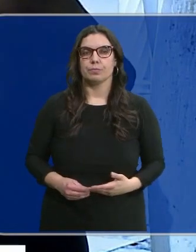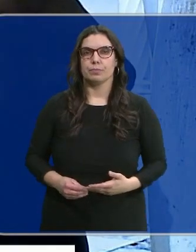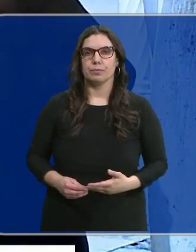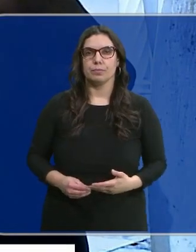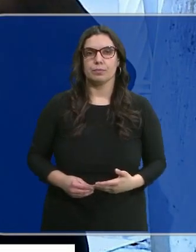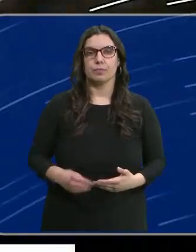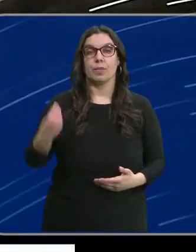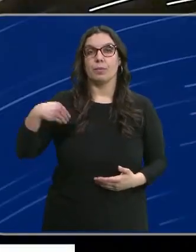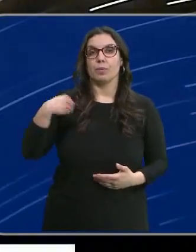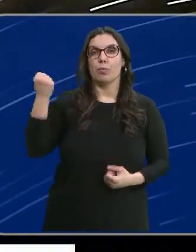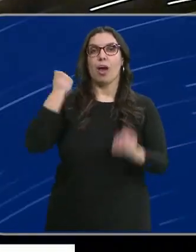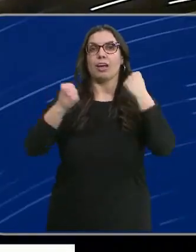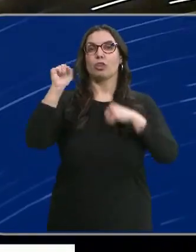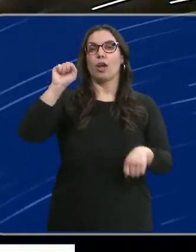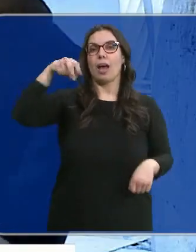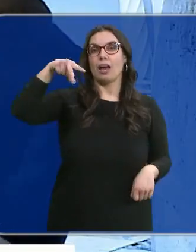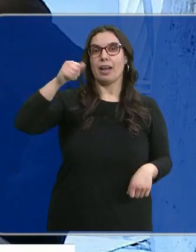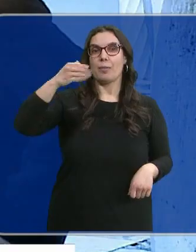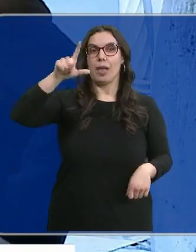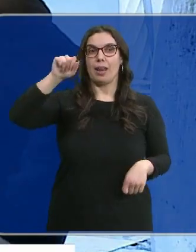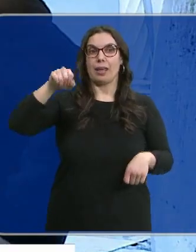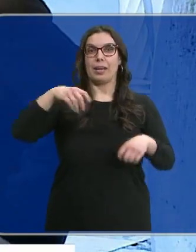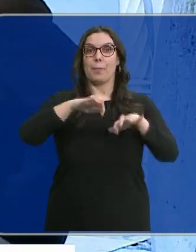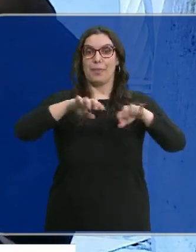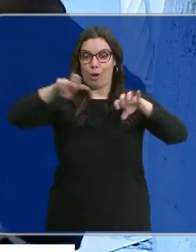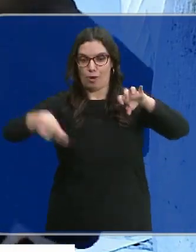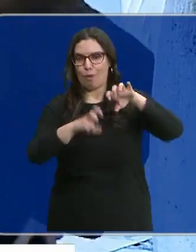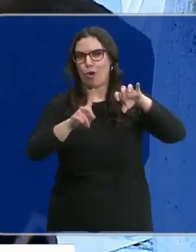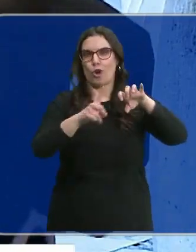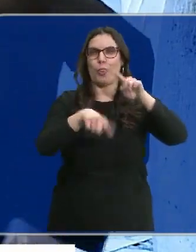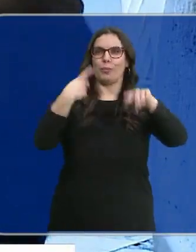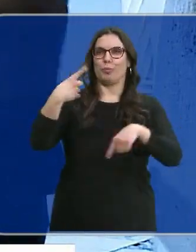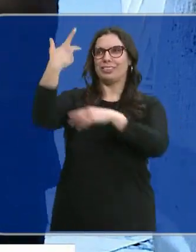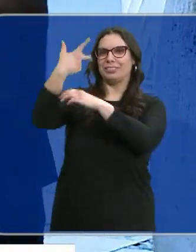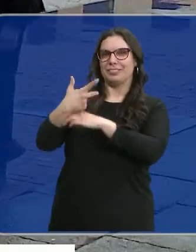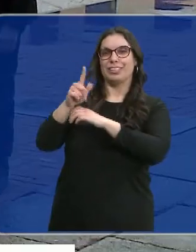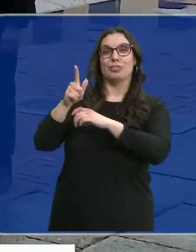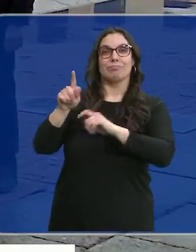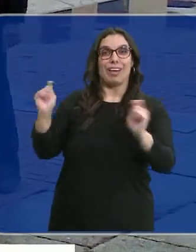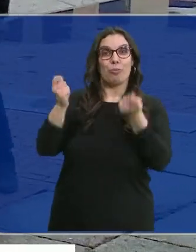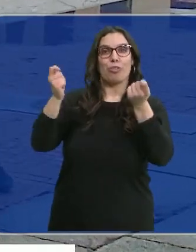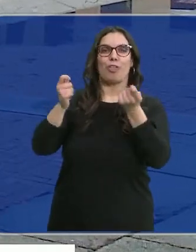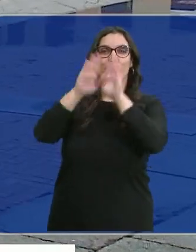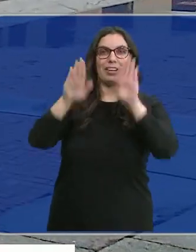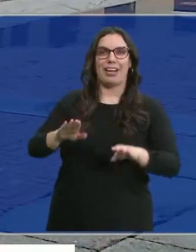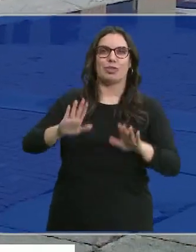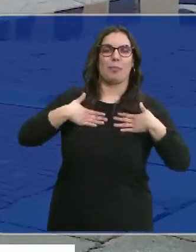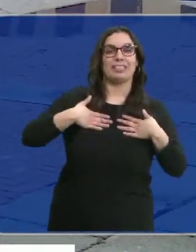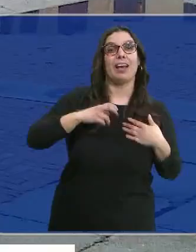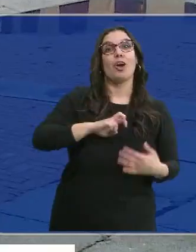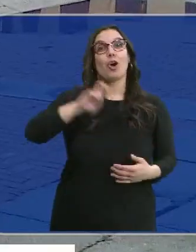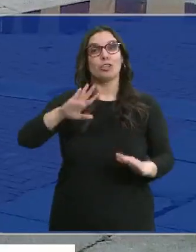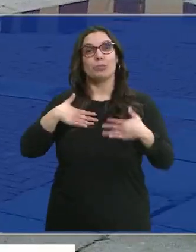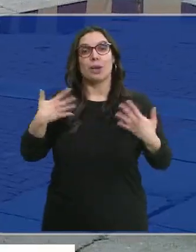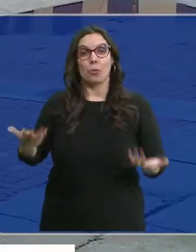No acabó Ana Belén bajo el piano, sino sonriendo a la cámara. El final de este anuncio es una de las sorpresas que hoy nos dejan los Goya. La otra, esta.